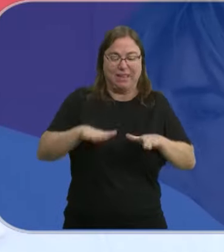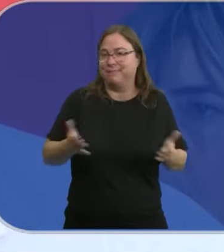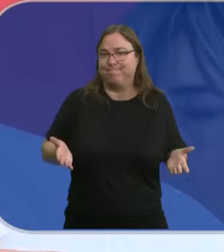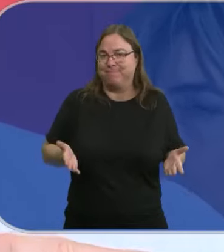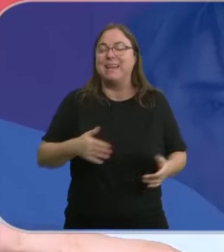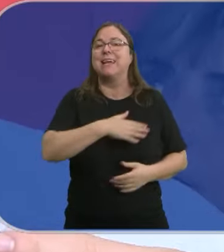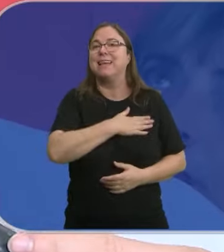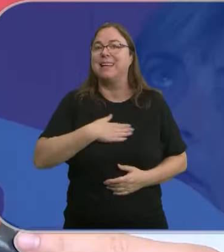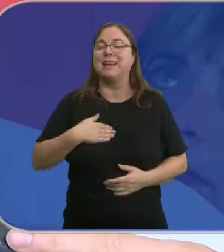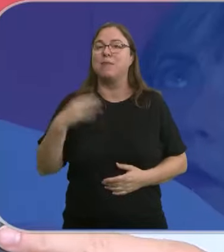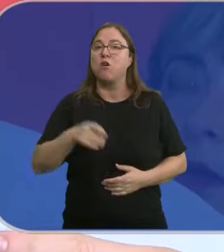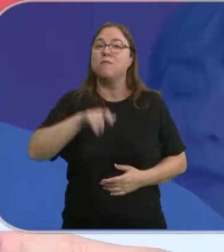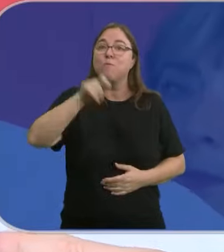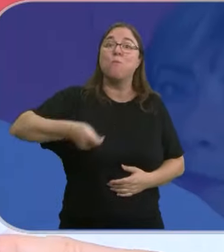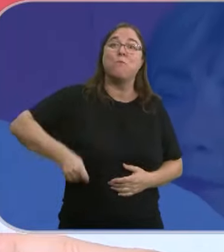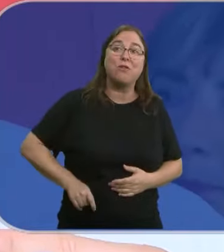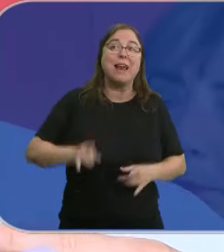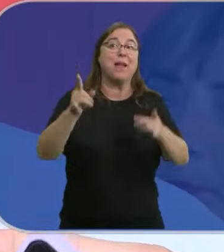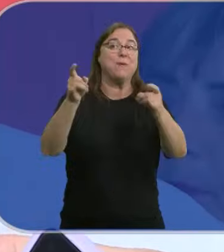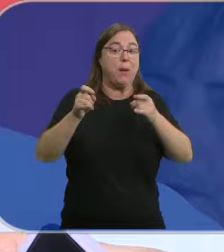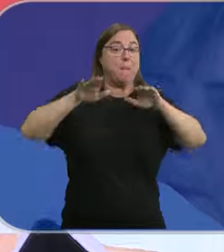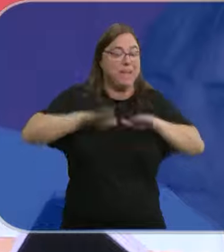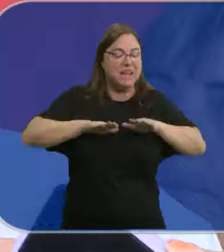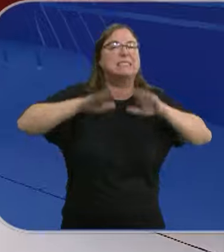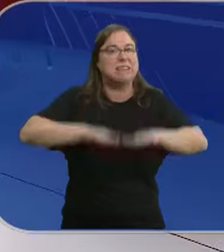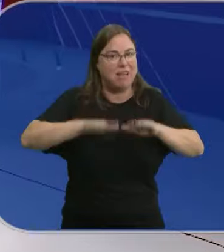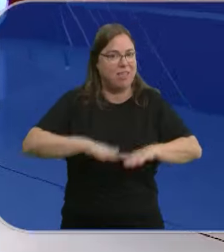nosotros lo que queremos es que el personal venga a quedarse.